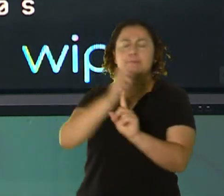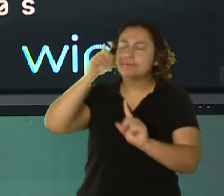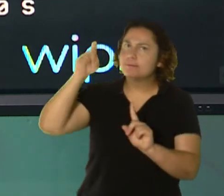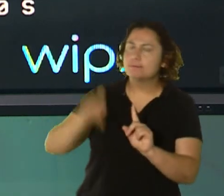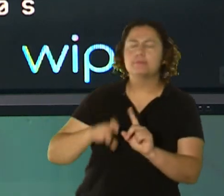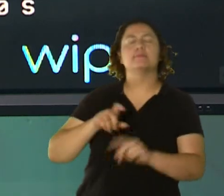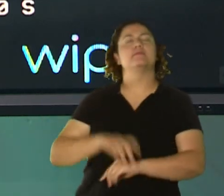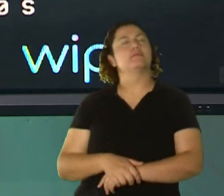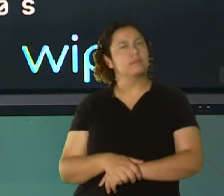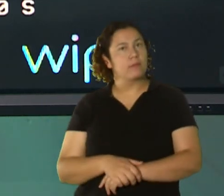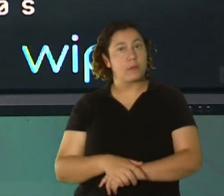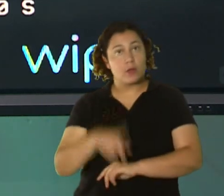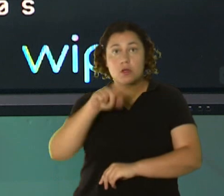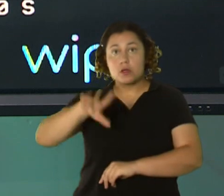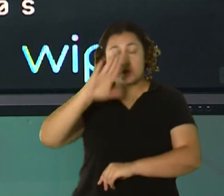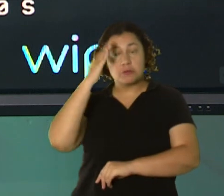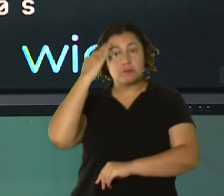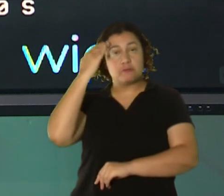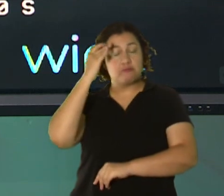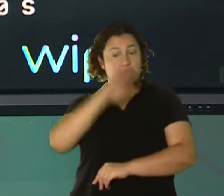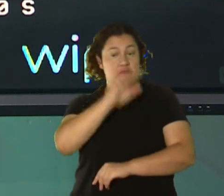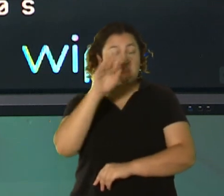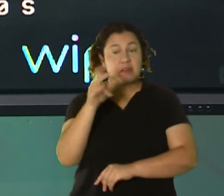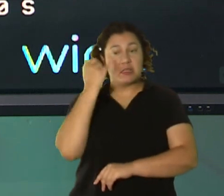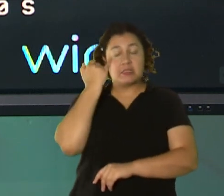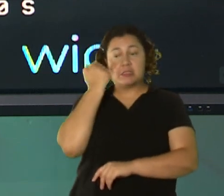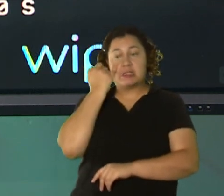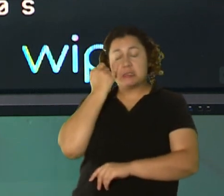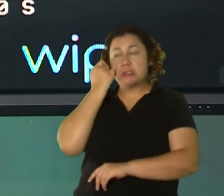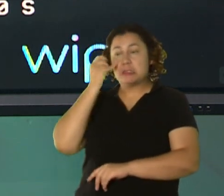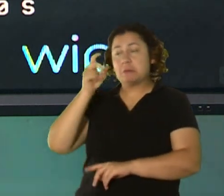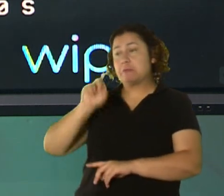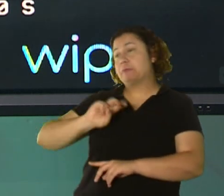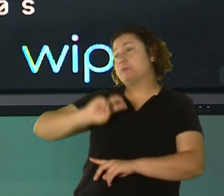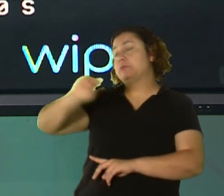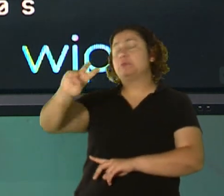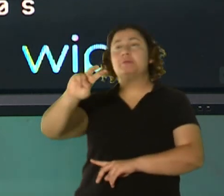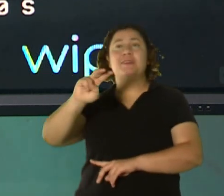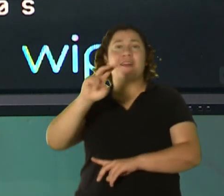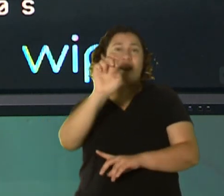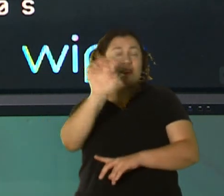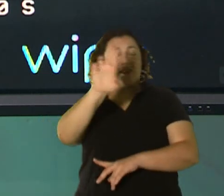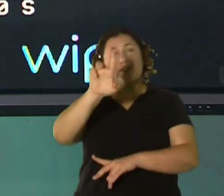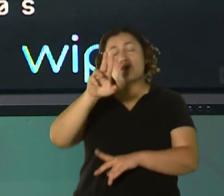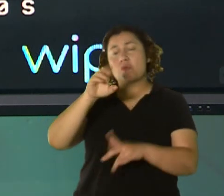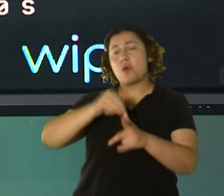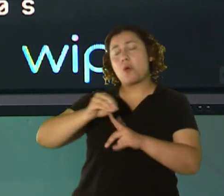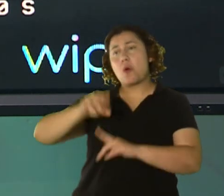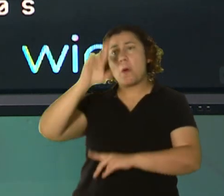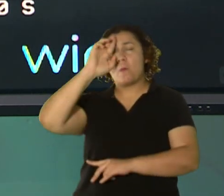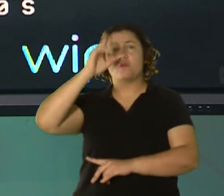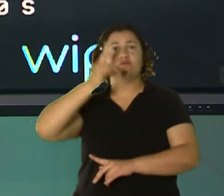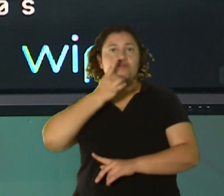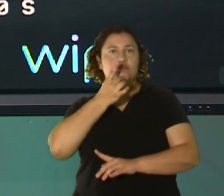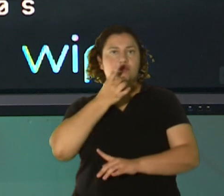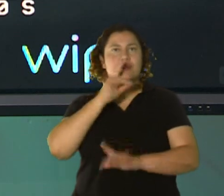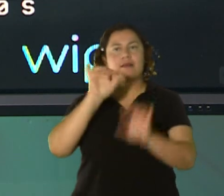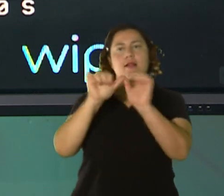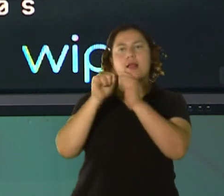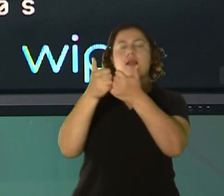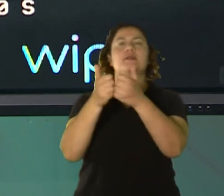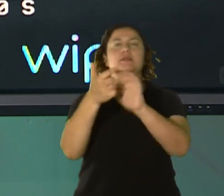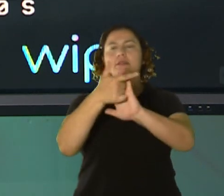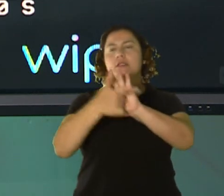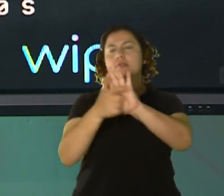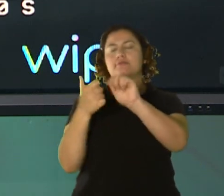¿ok? Y usted nunca sabe si de aquí brincaron hacia los Estados Unidos, hacia la República Dominicana y todas las agencias de ley y orden de los unimos